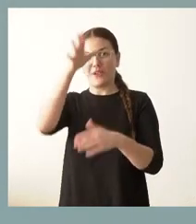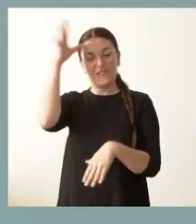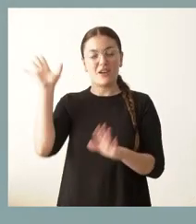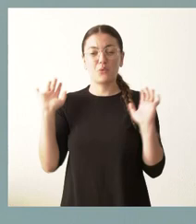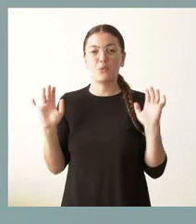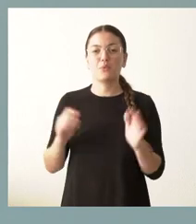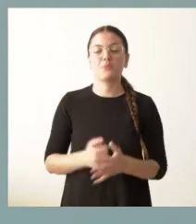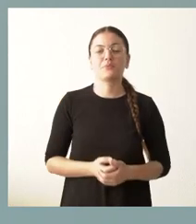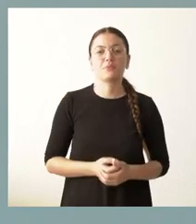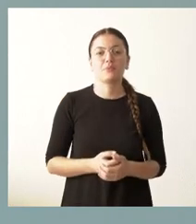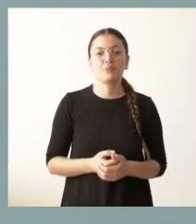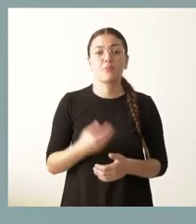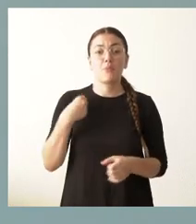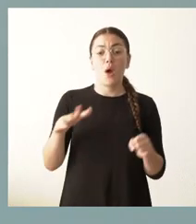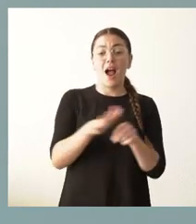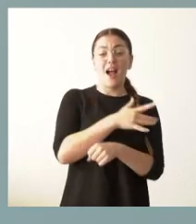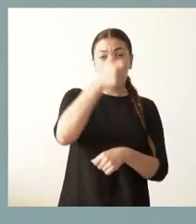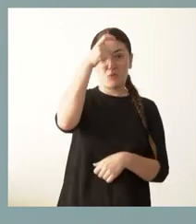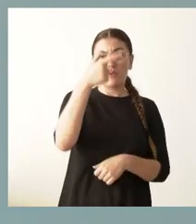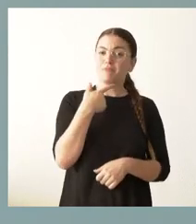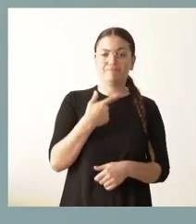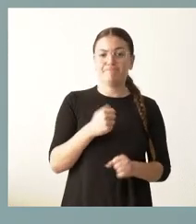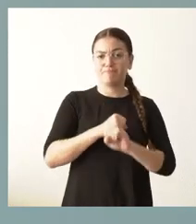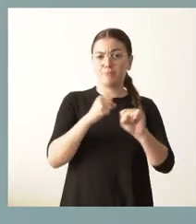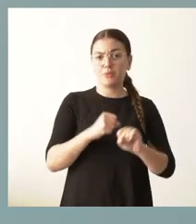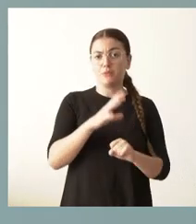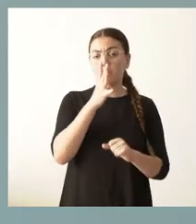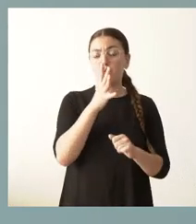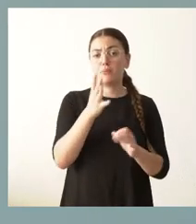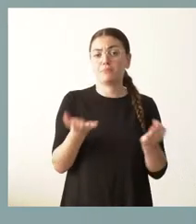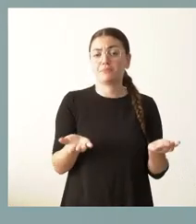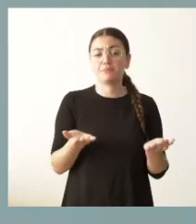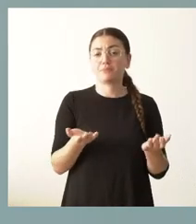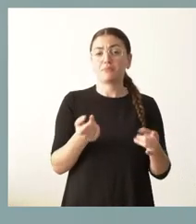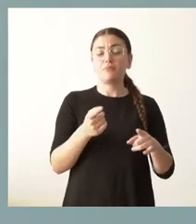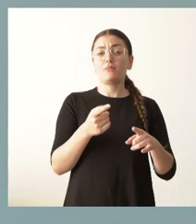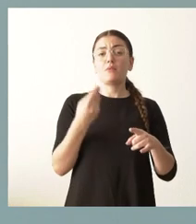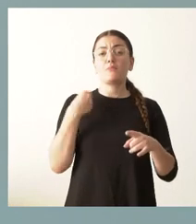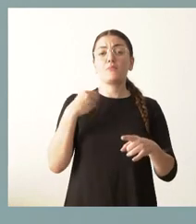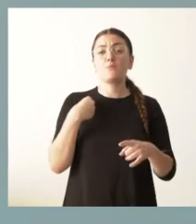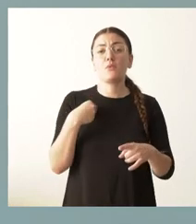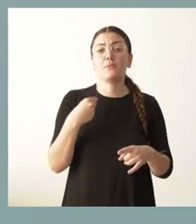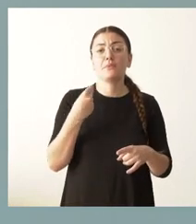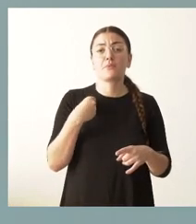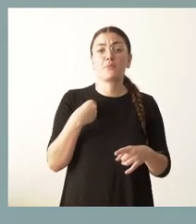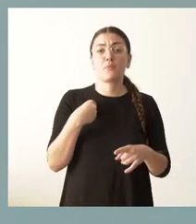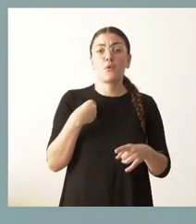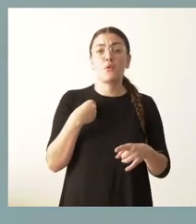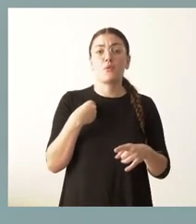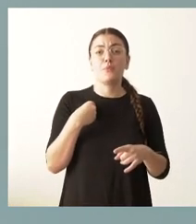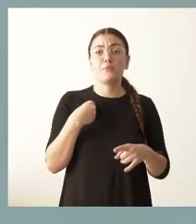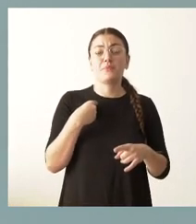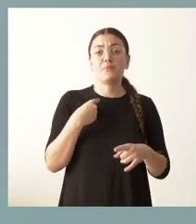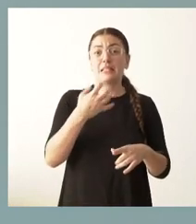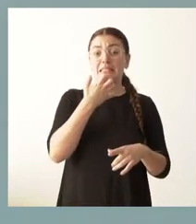En el ámbito rural no es posible que el tiempo de exceso de una persona en una zona básica de salud, de un